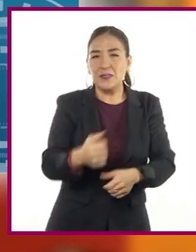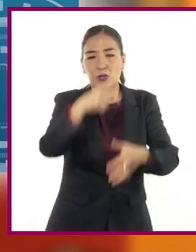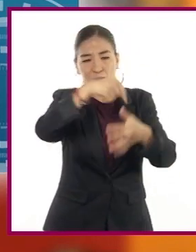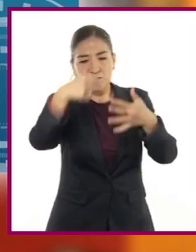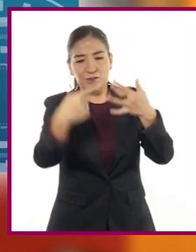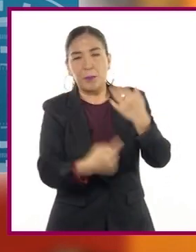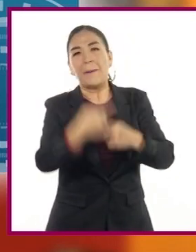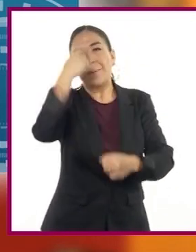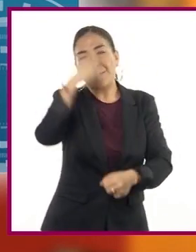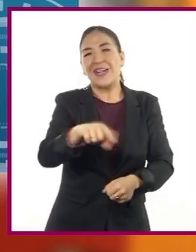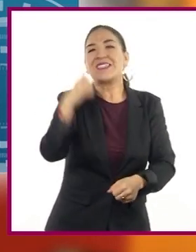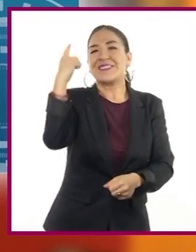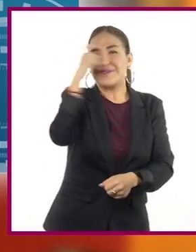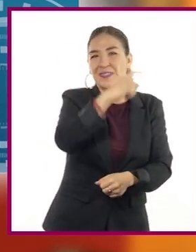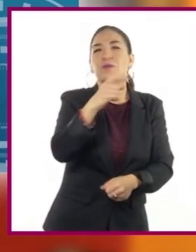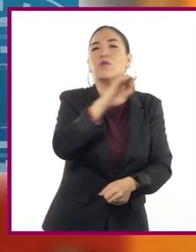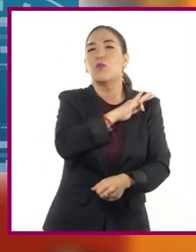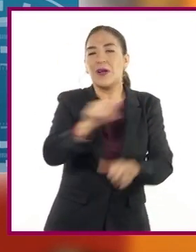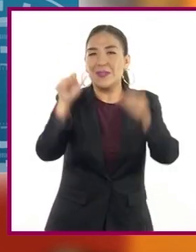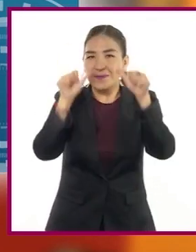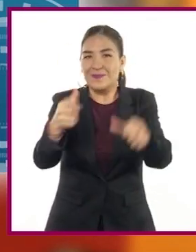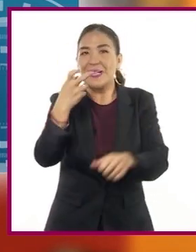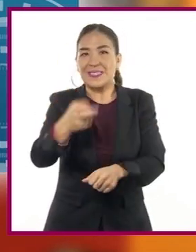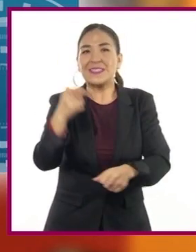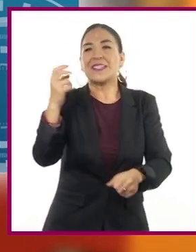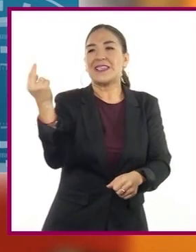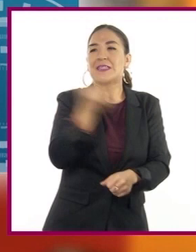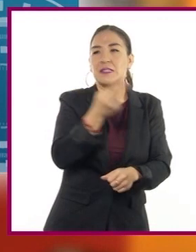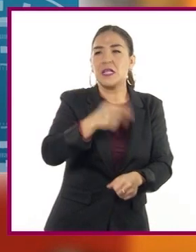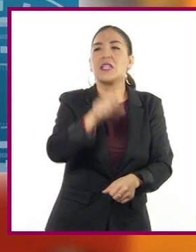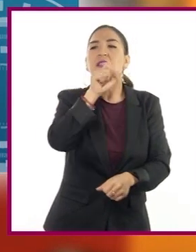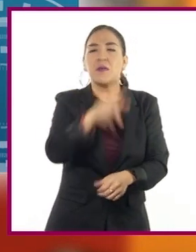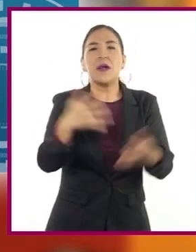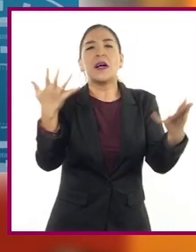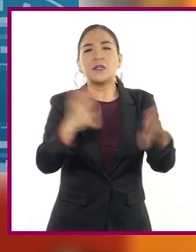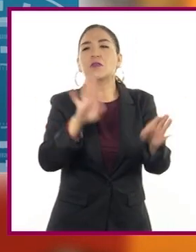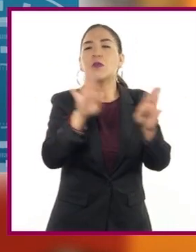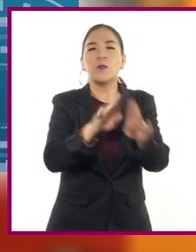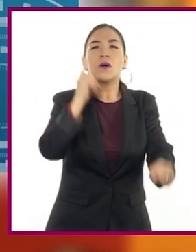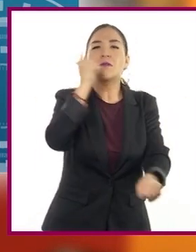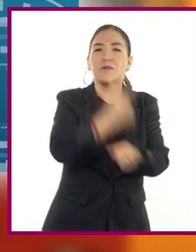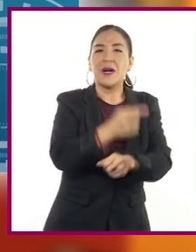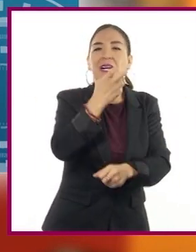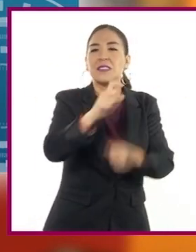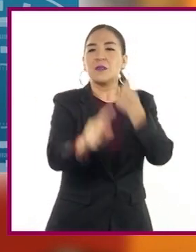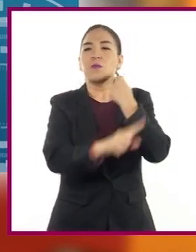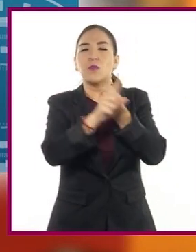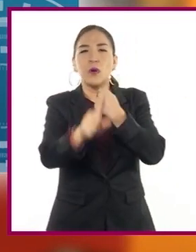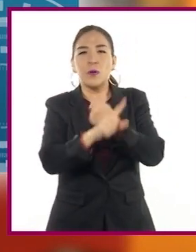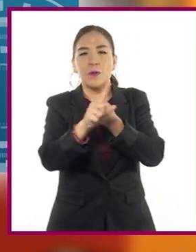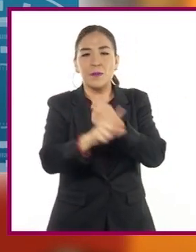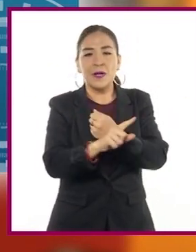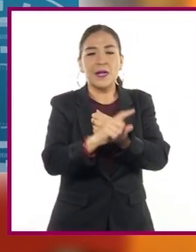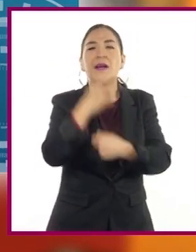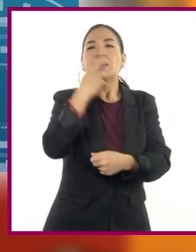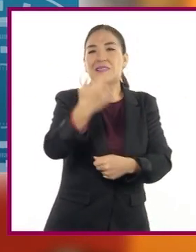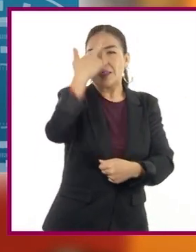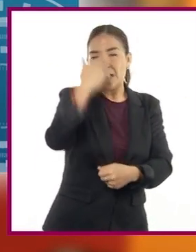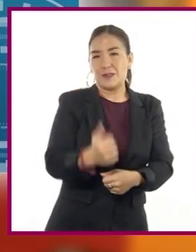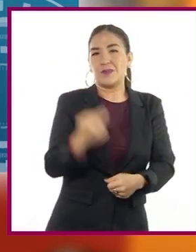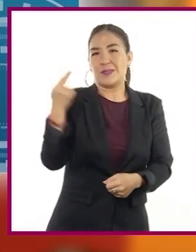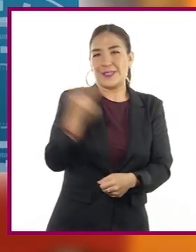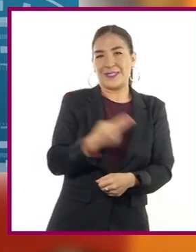impiden satisfacer dicha necesidad? Además, realizaremos la identificación del problema general derivado de la